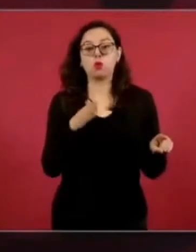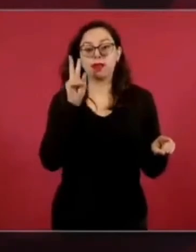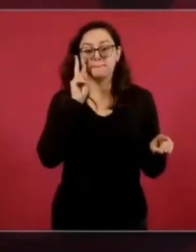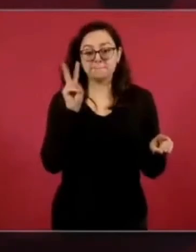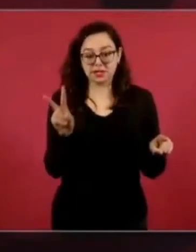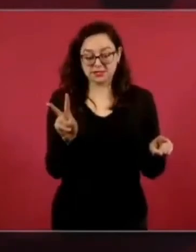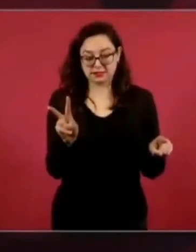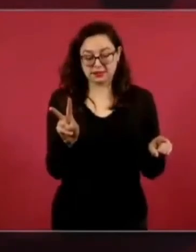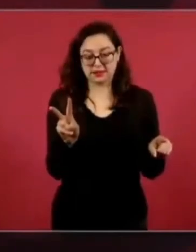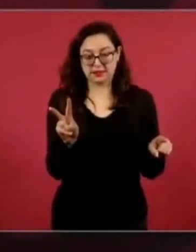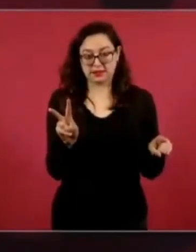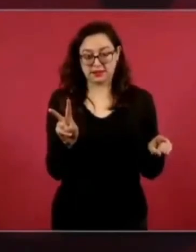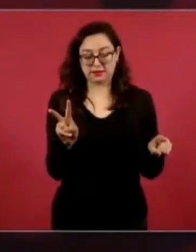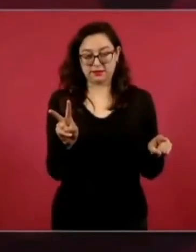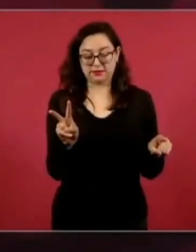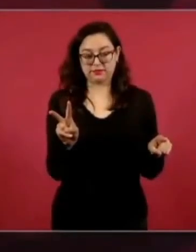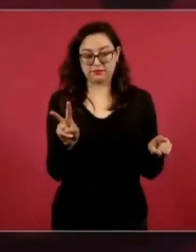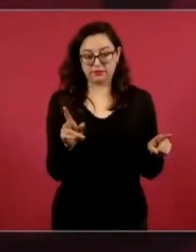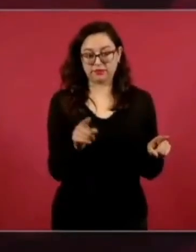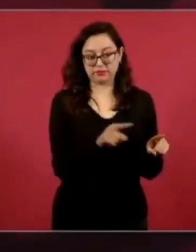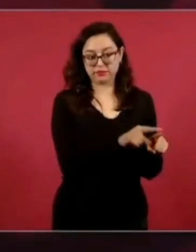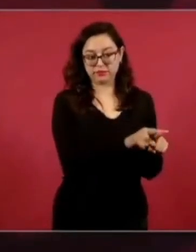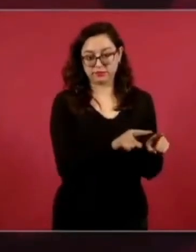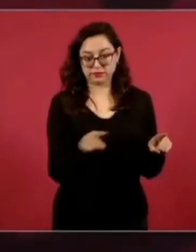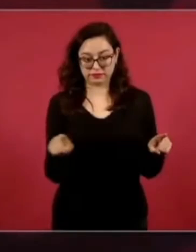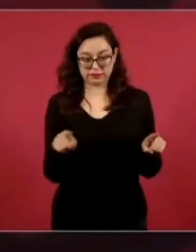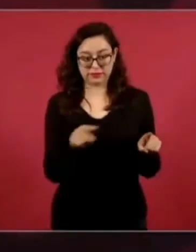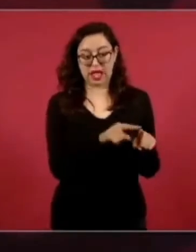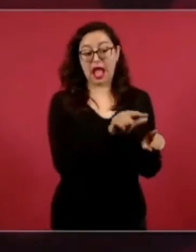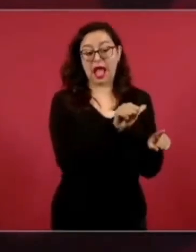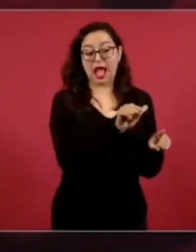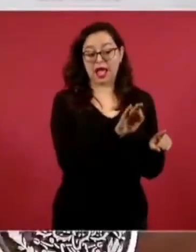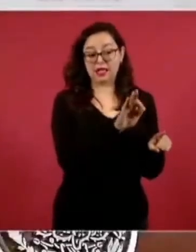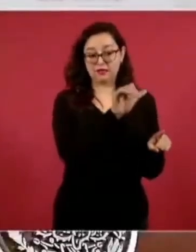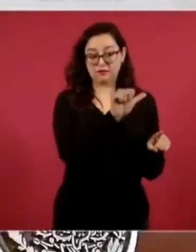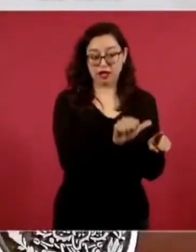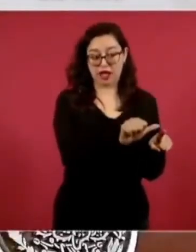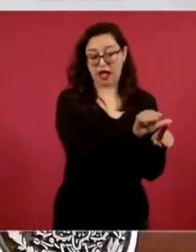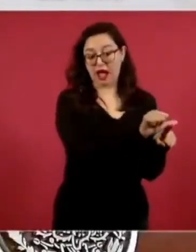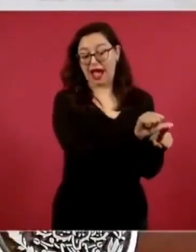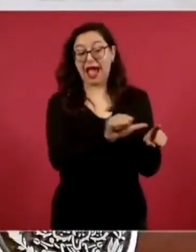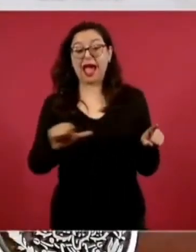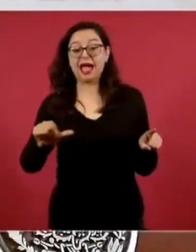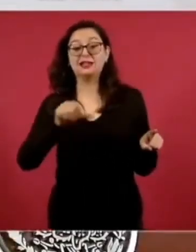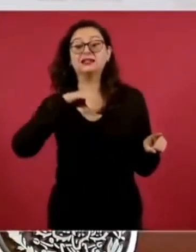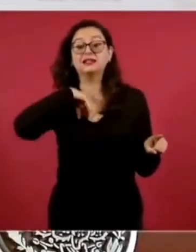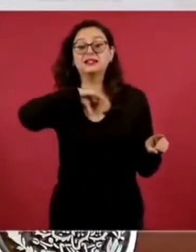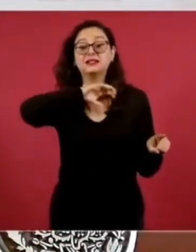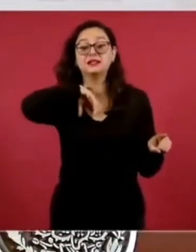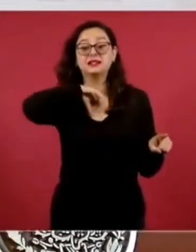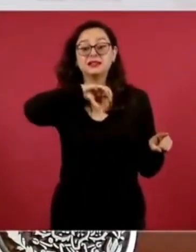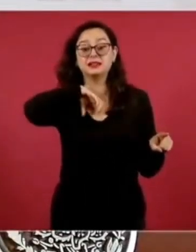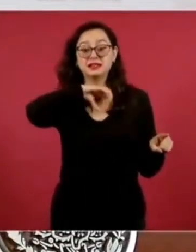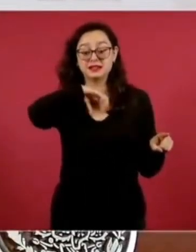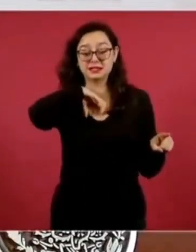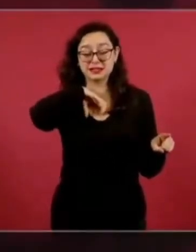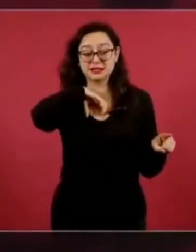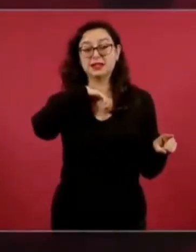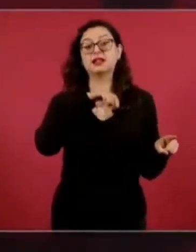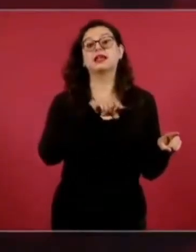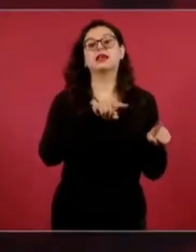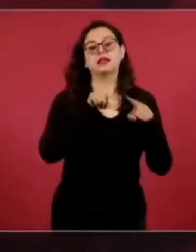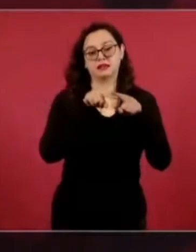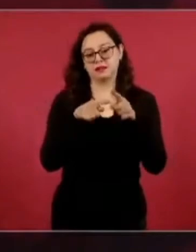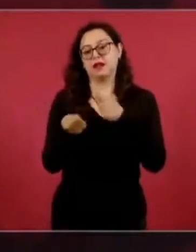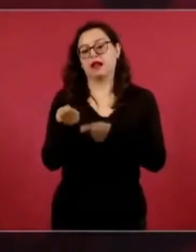AIFA a Lechería y se une con Buenavista